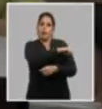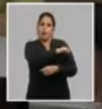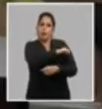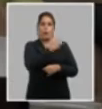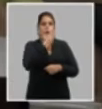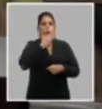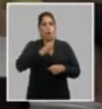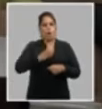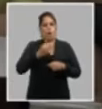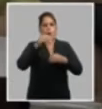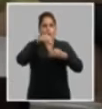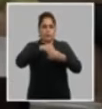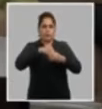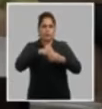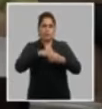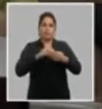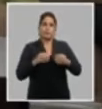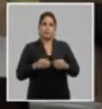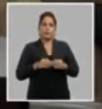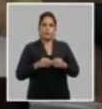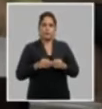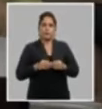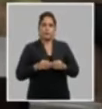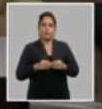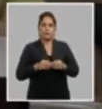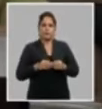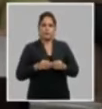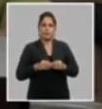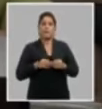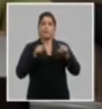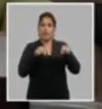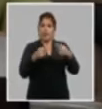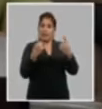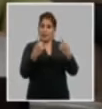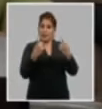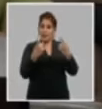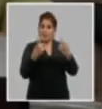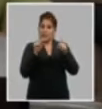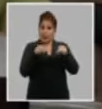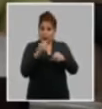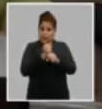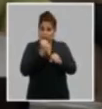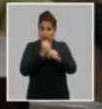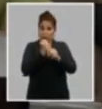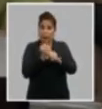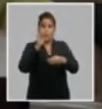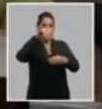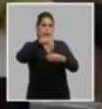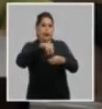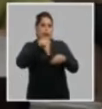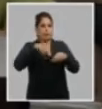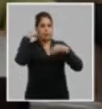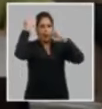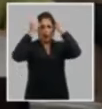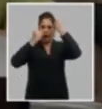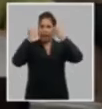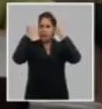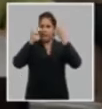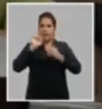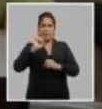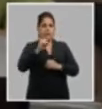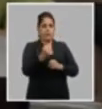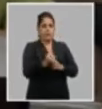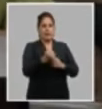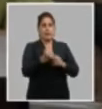nuestra nación y de los intereses colectivos e individual es necesario incluso en ese trabajo integrar como hoy se analizaba las